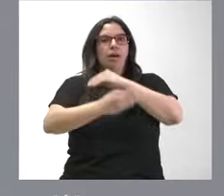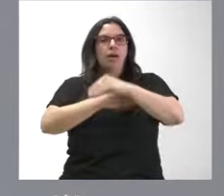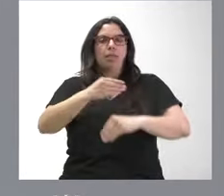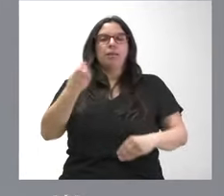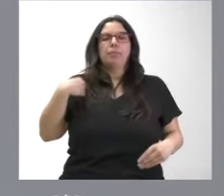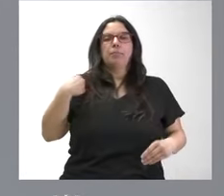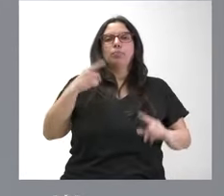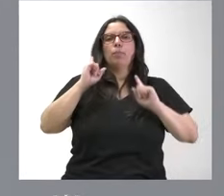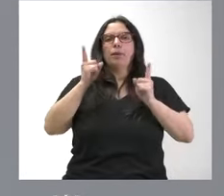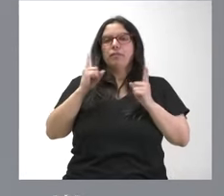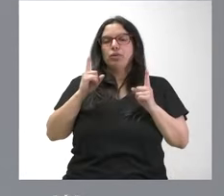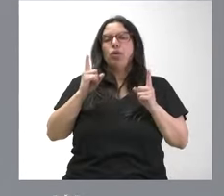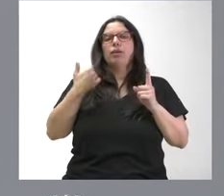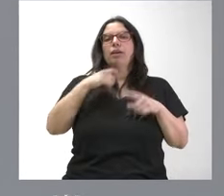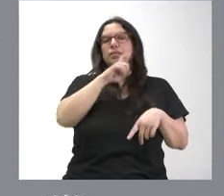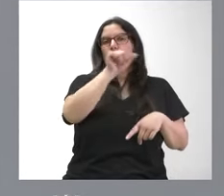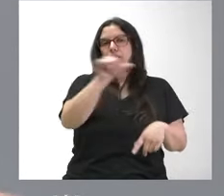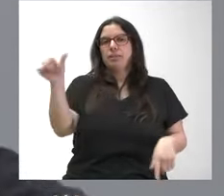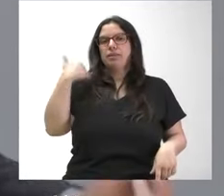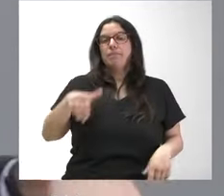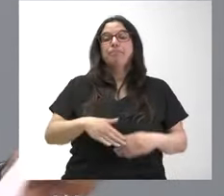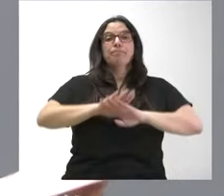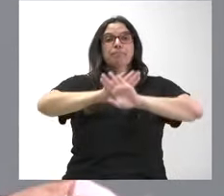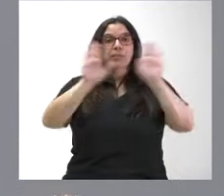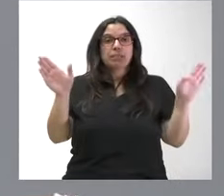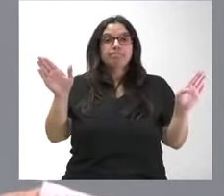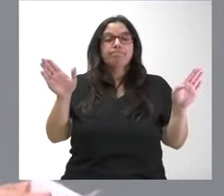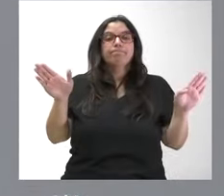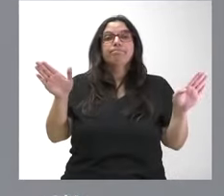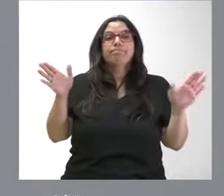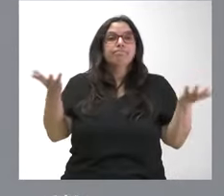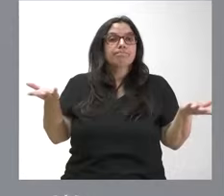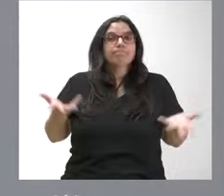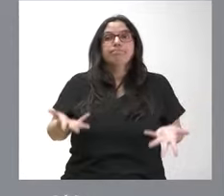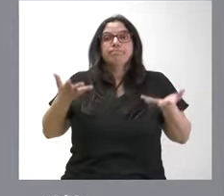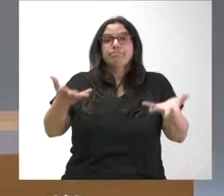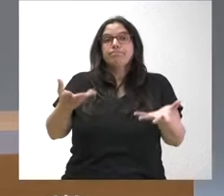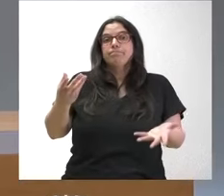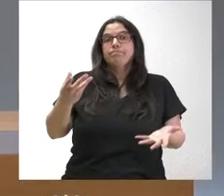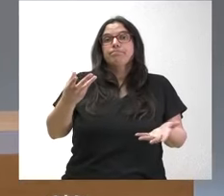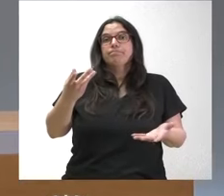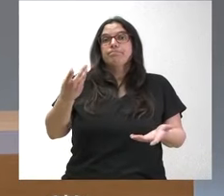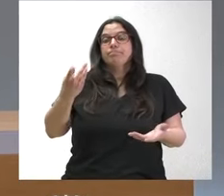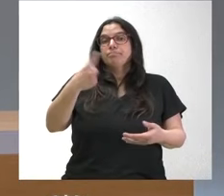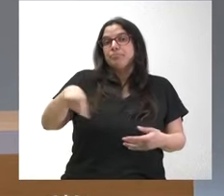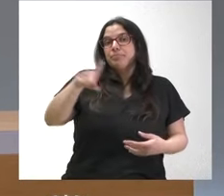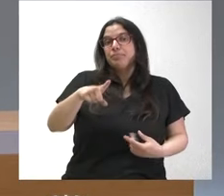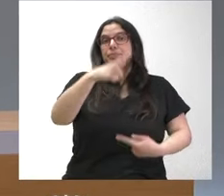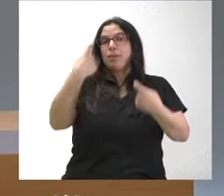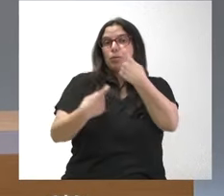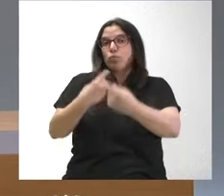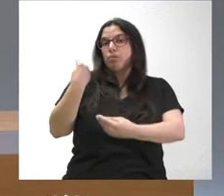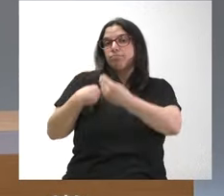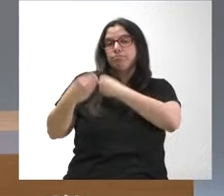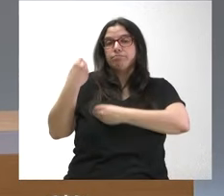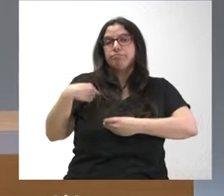previsto y comunicado esta misma semana. Y, sin más, pues, quedo a la espera y a su disposición de cualquier pregunta